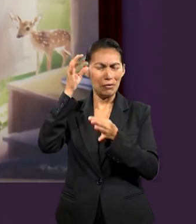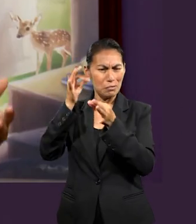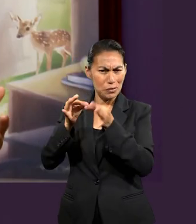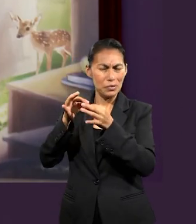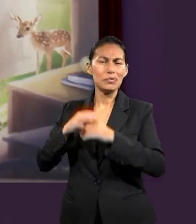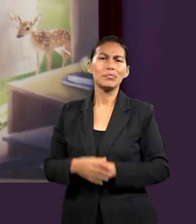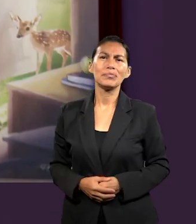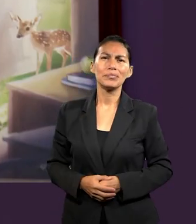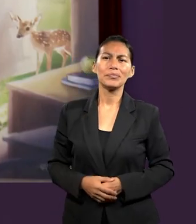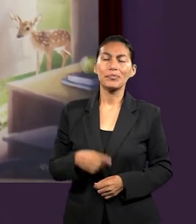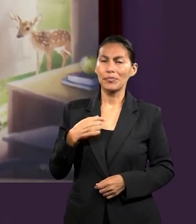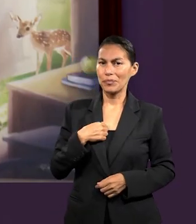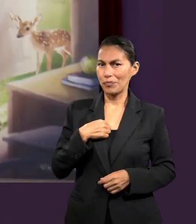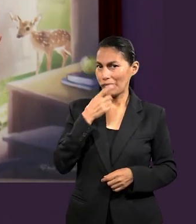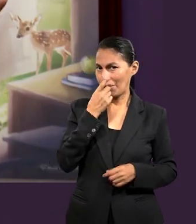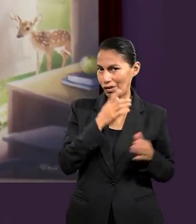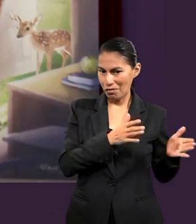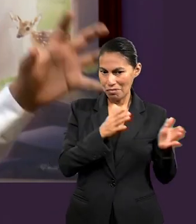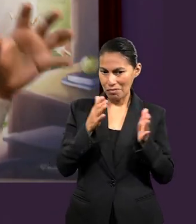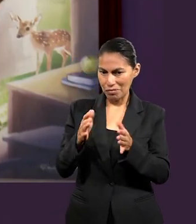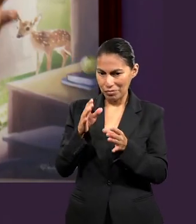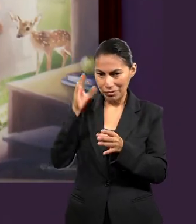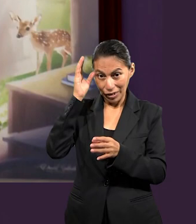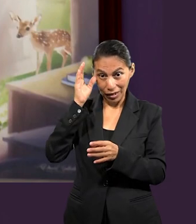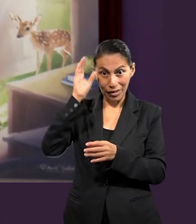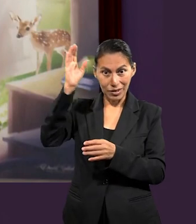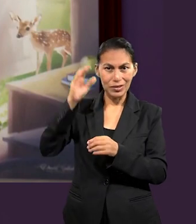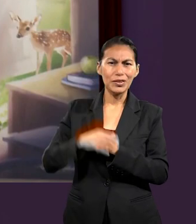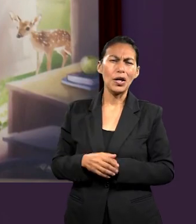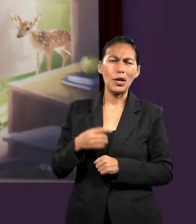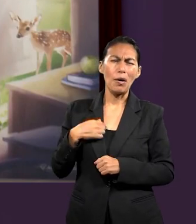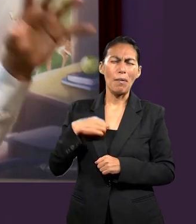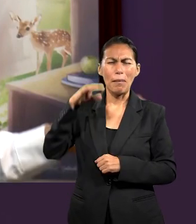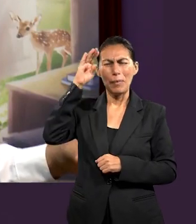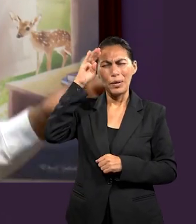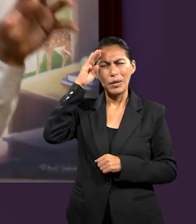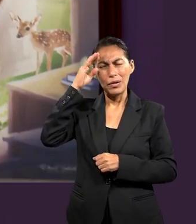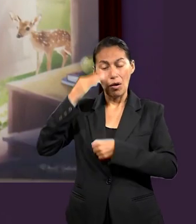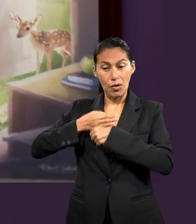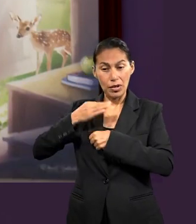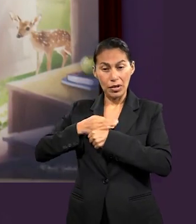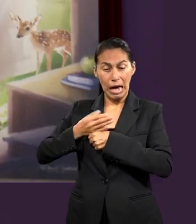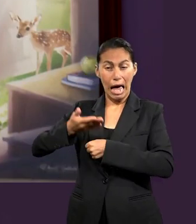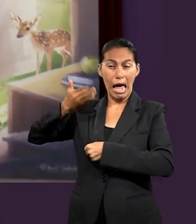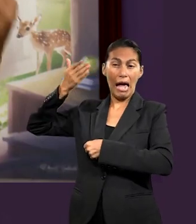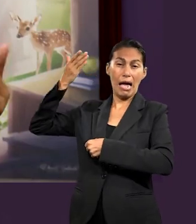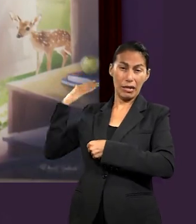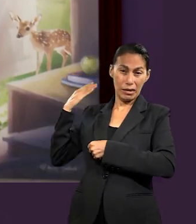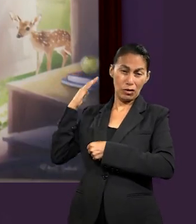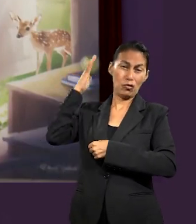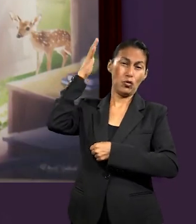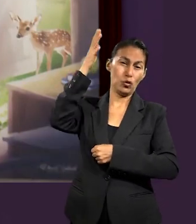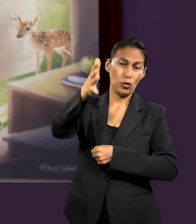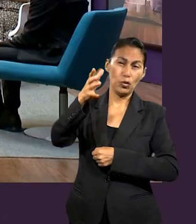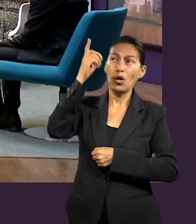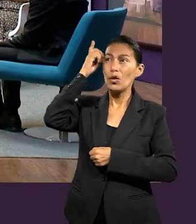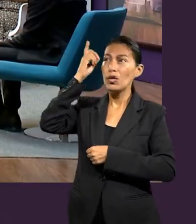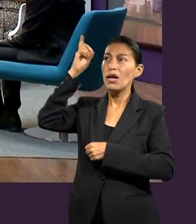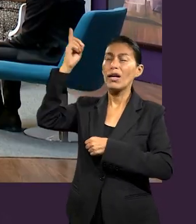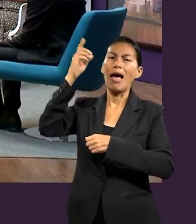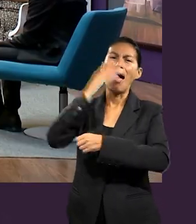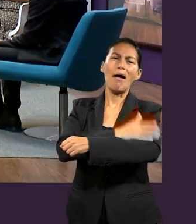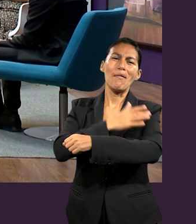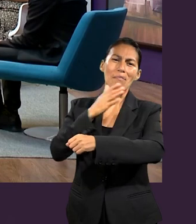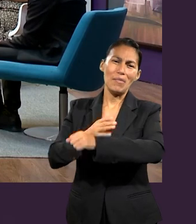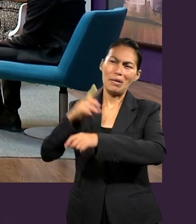cristocéntrico y yo me quedo con el pasado, el presente, el futuro, que Dios ha estado, está y estará con nosotros. Qué bueno,